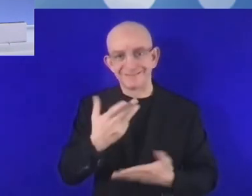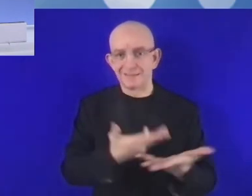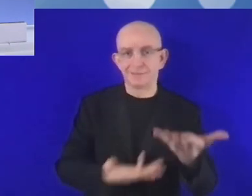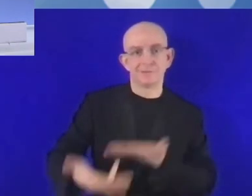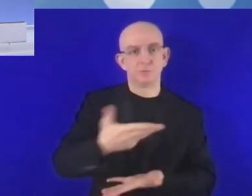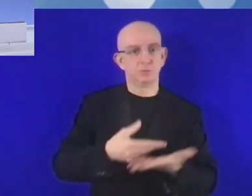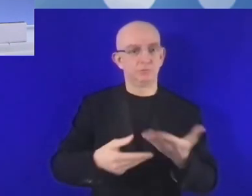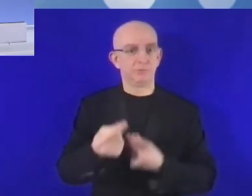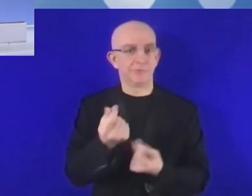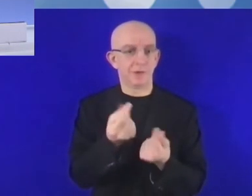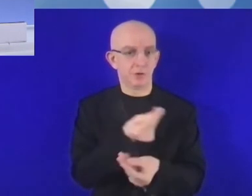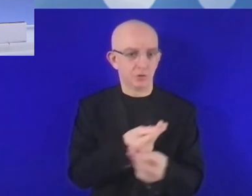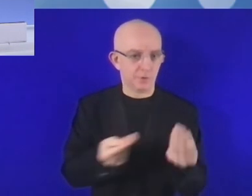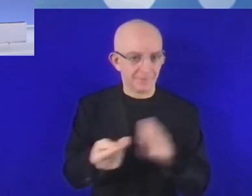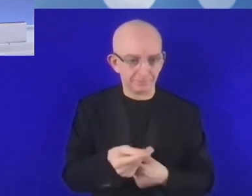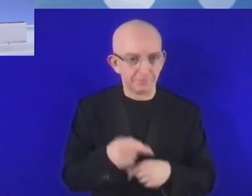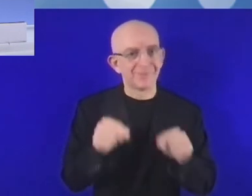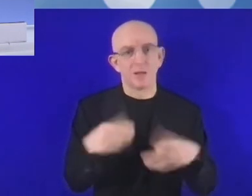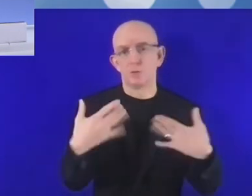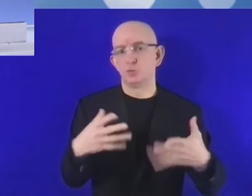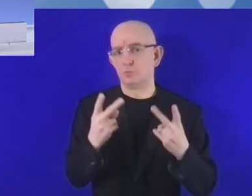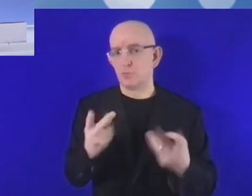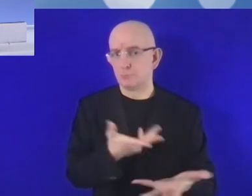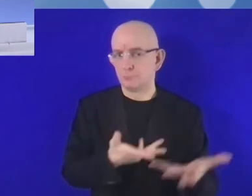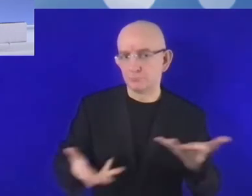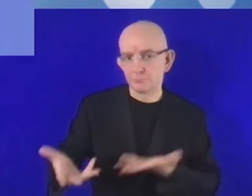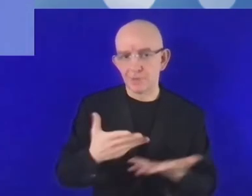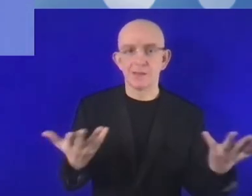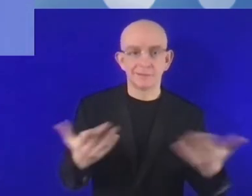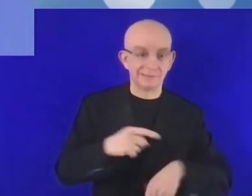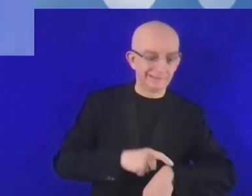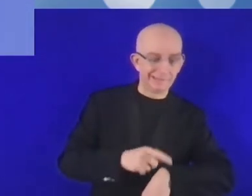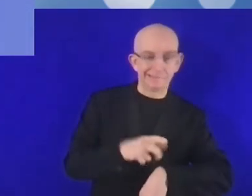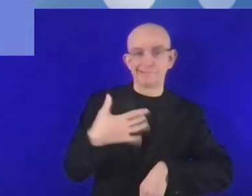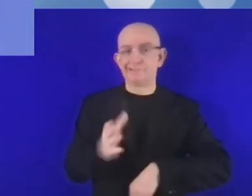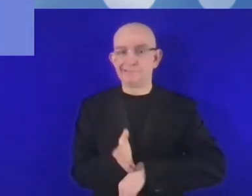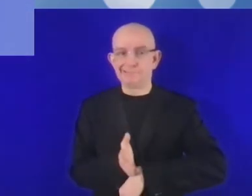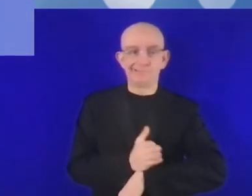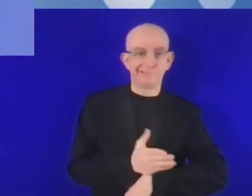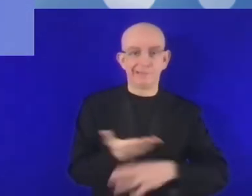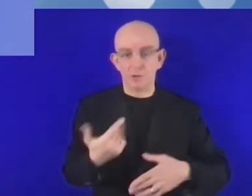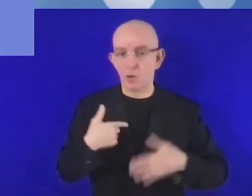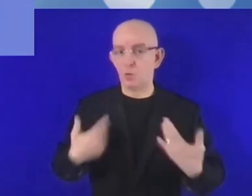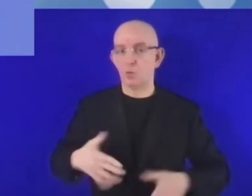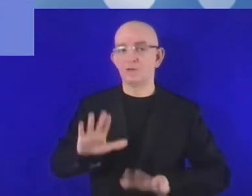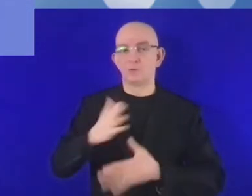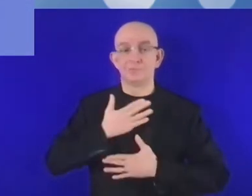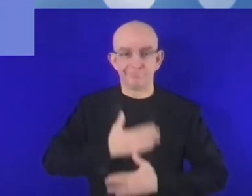El tiempo corre muy rápido, más rápido de lo que esperábamos. Por lo que me gustaría